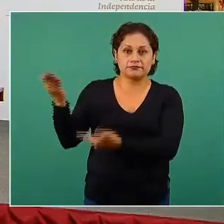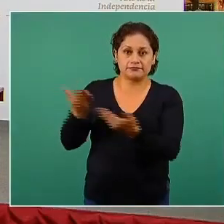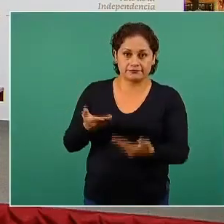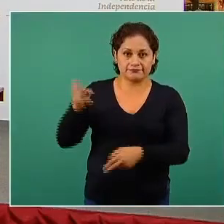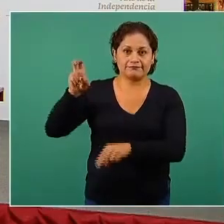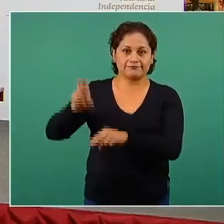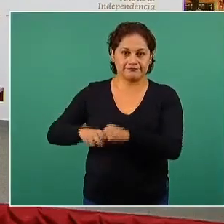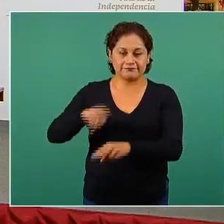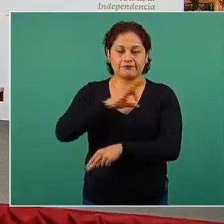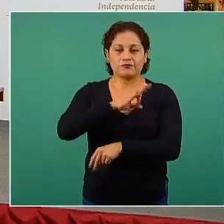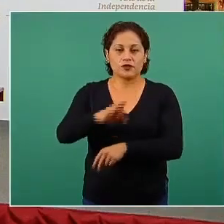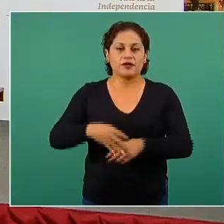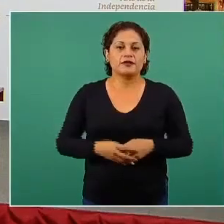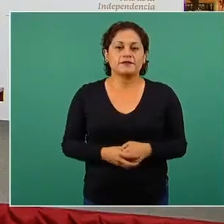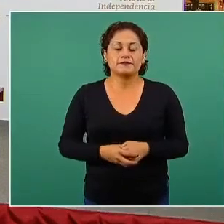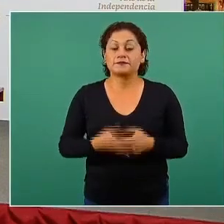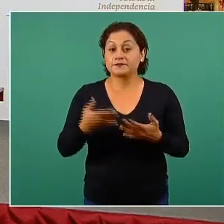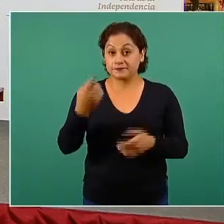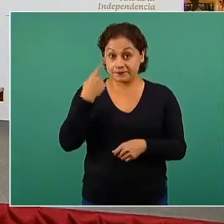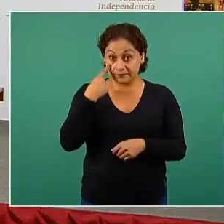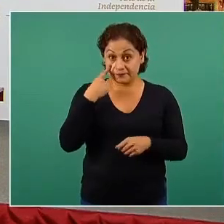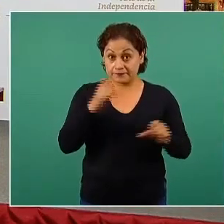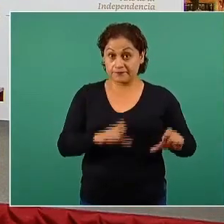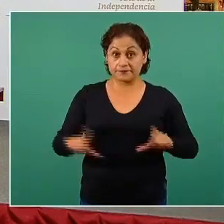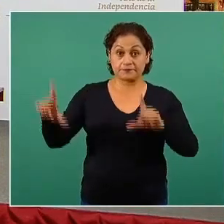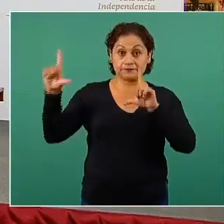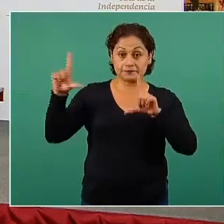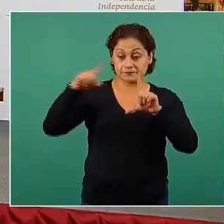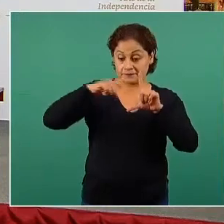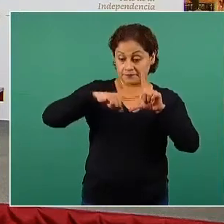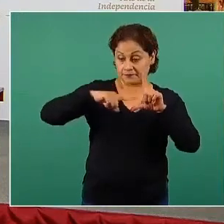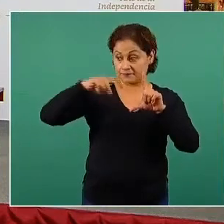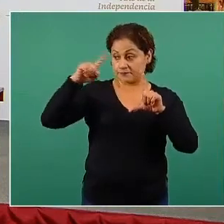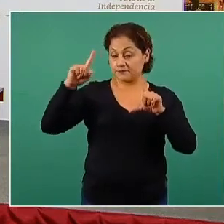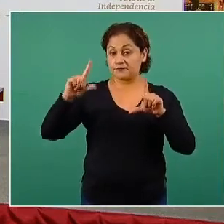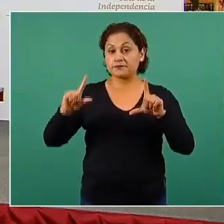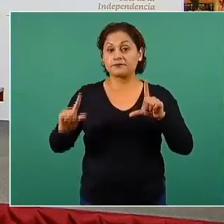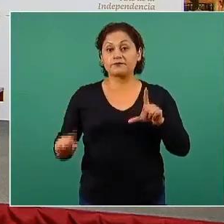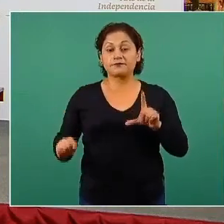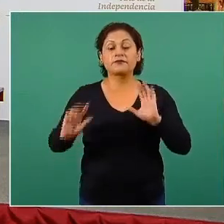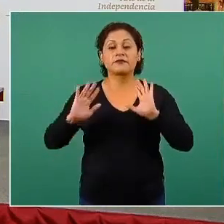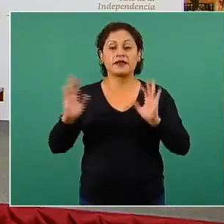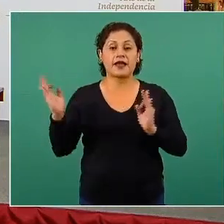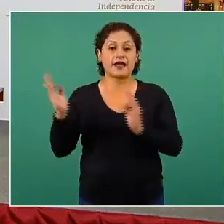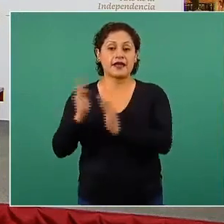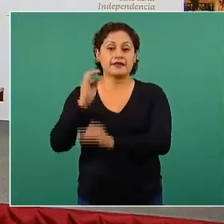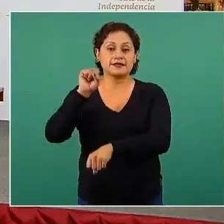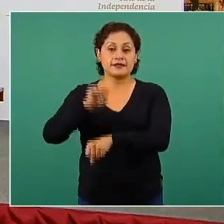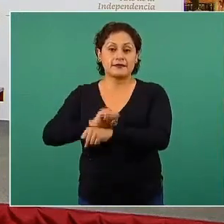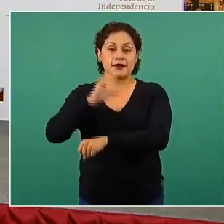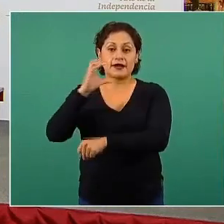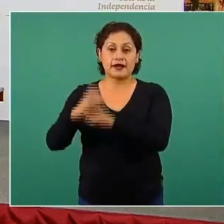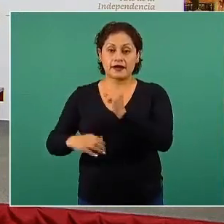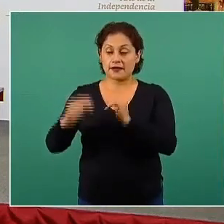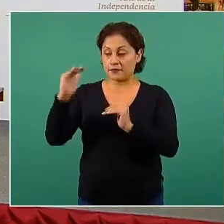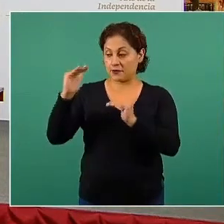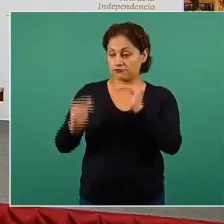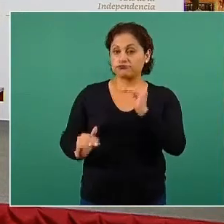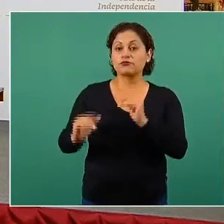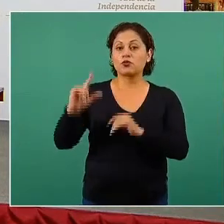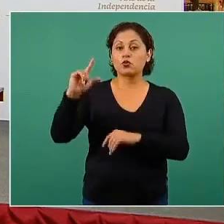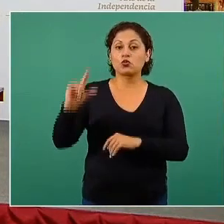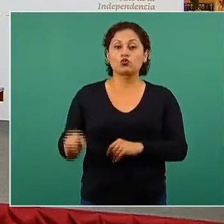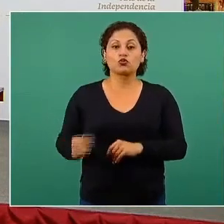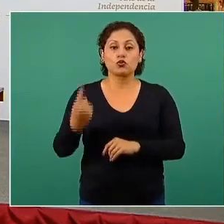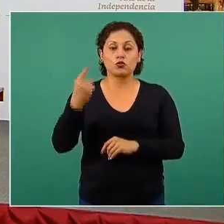a ver nuestra curva epidémica, ya termina la semana, básicamente termina la semana epidemiológica con un descenso del 1% con